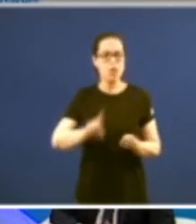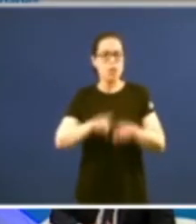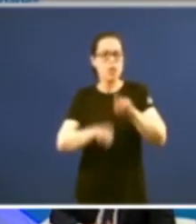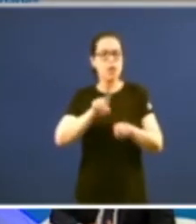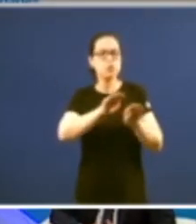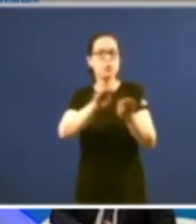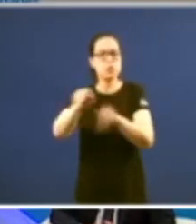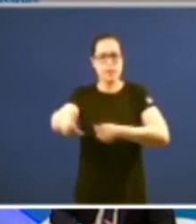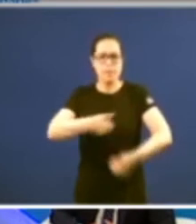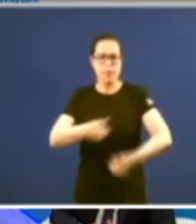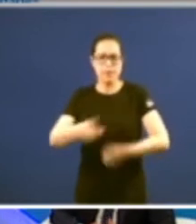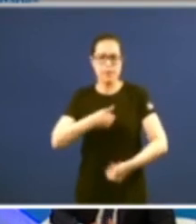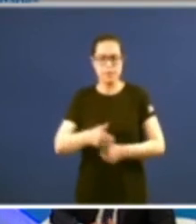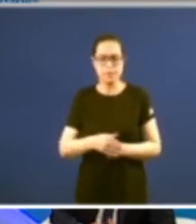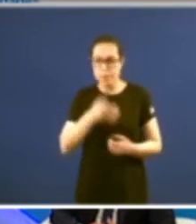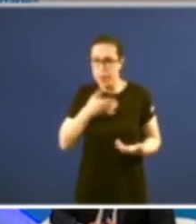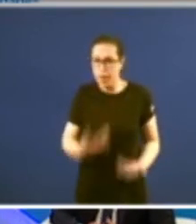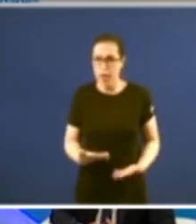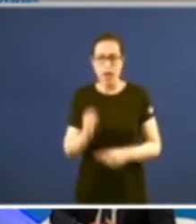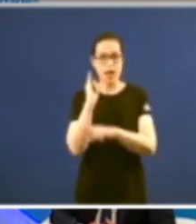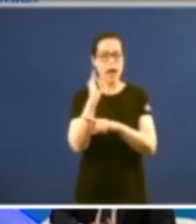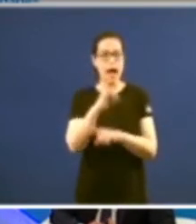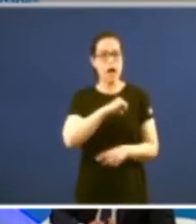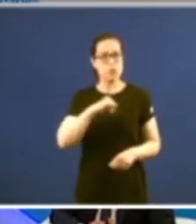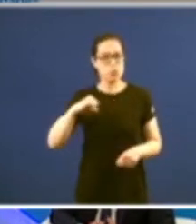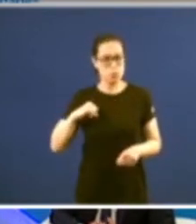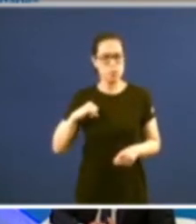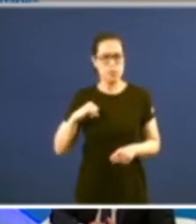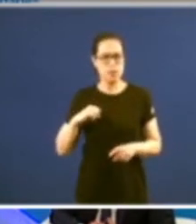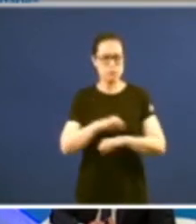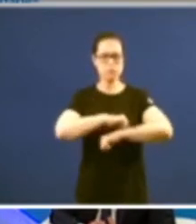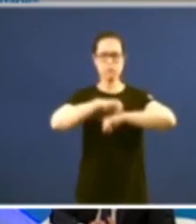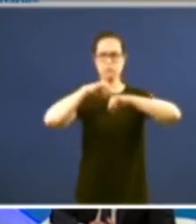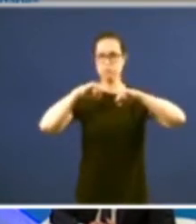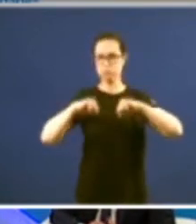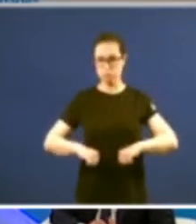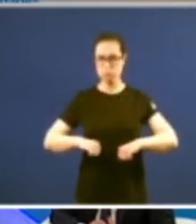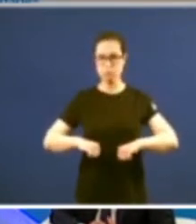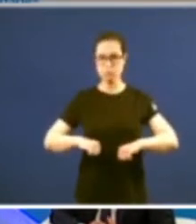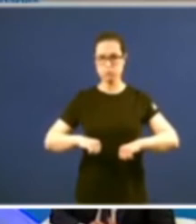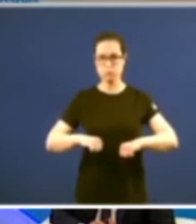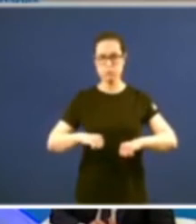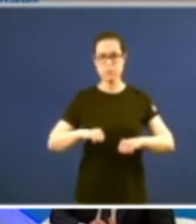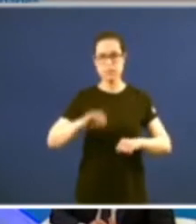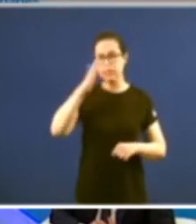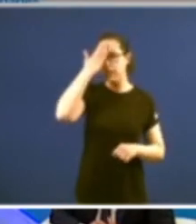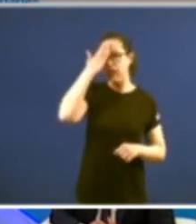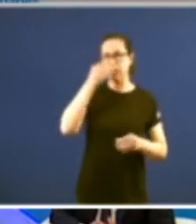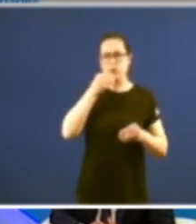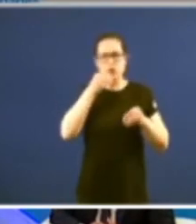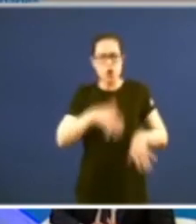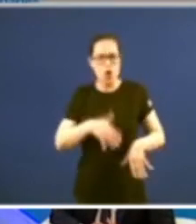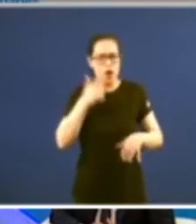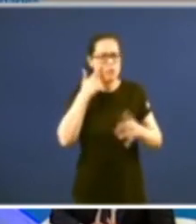galegos hoxe as institucións autonómicas están fondamente asentadas e as quebeceiras históricas amosan un potente